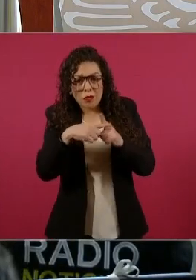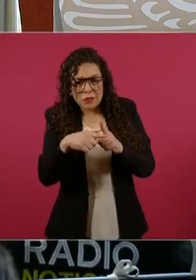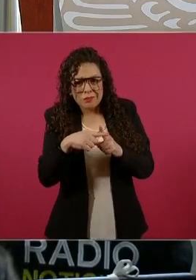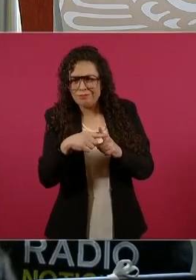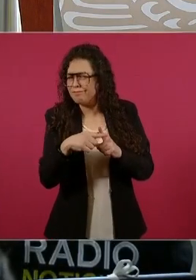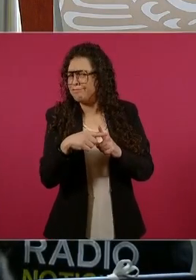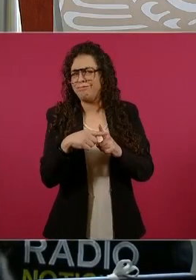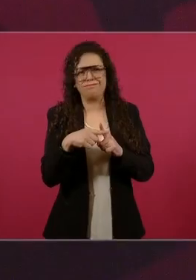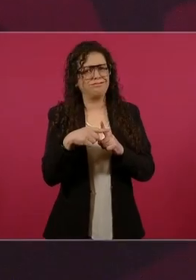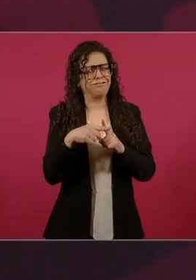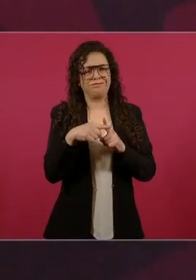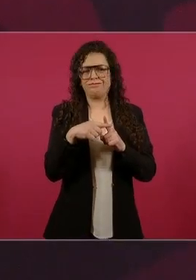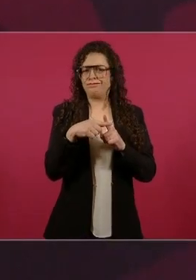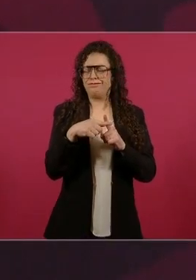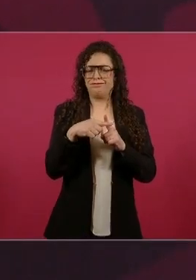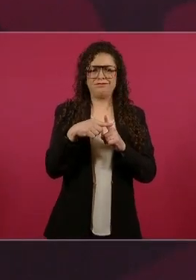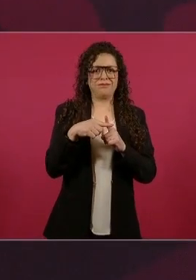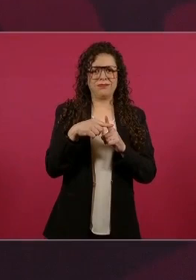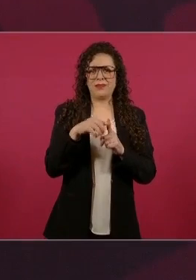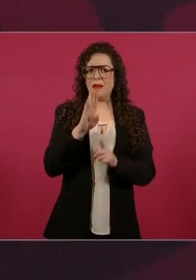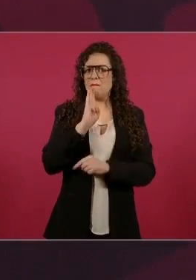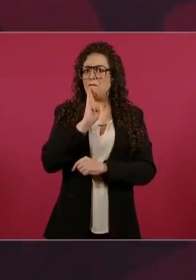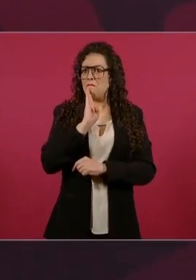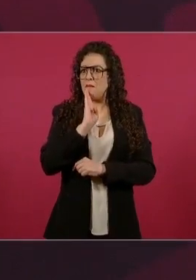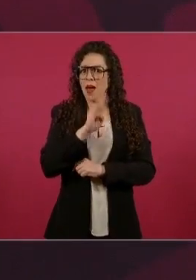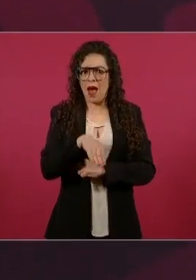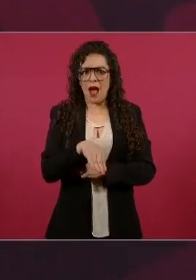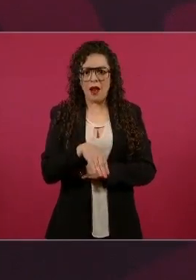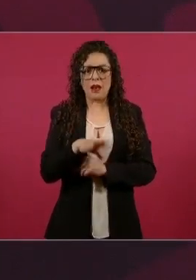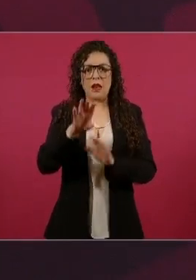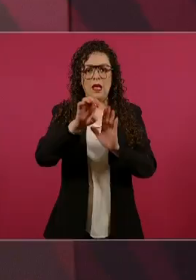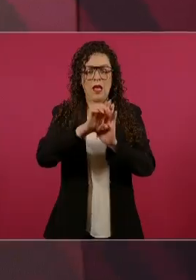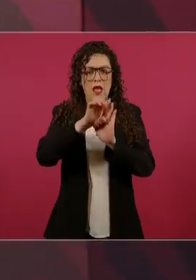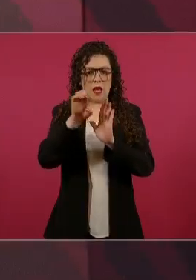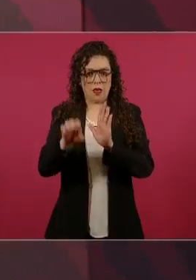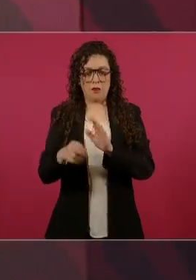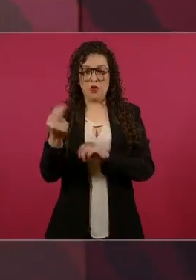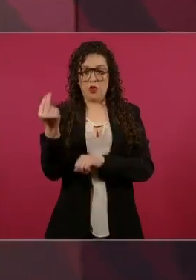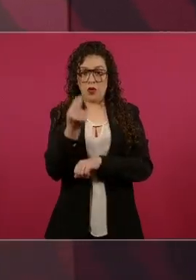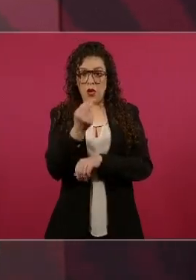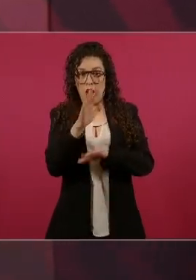reformas estructurales.